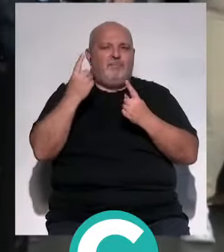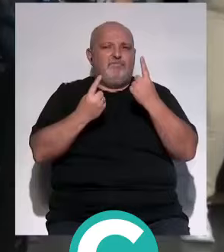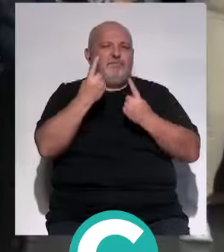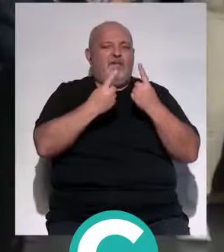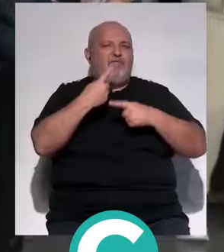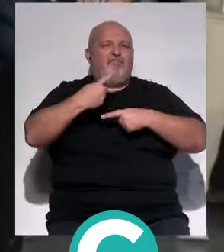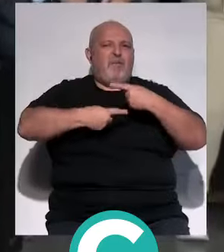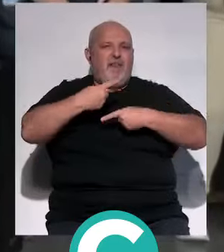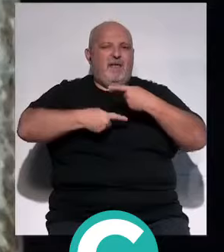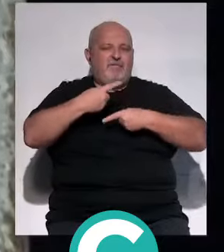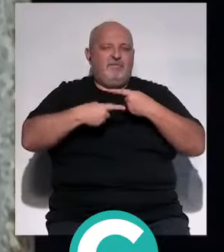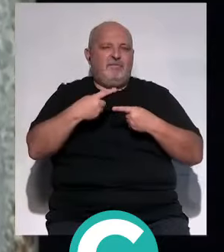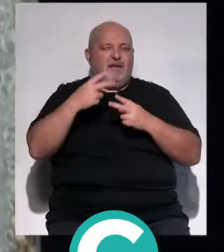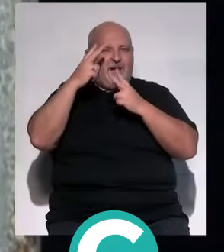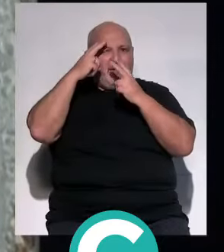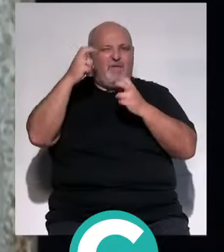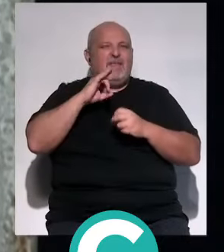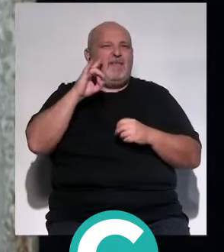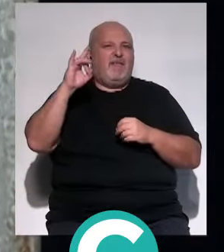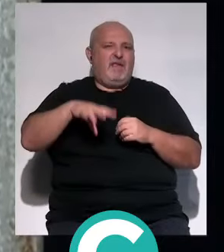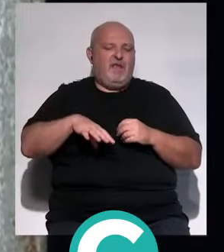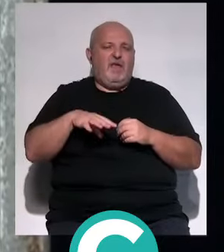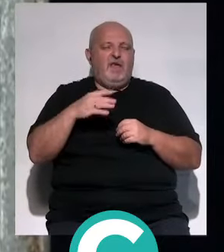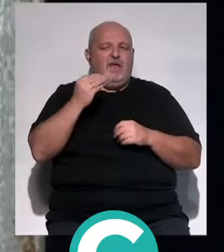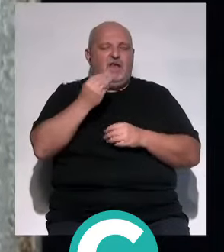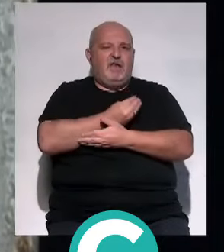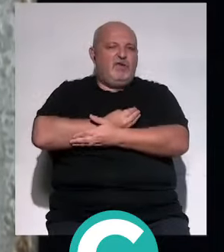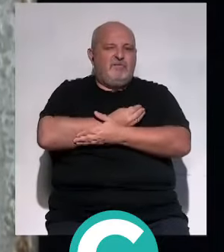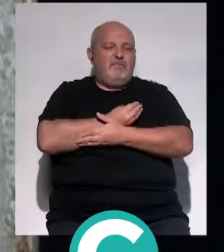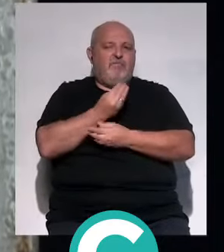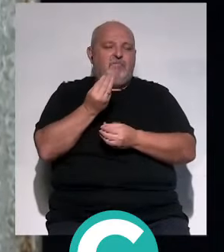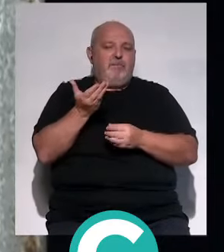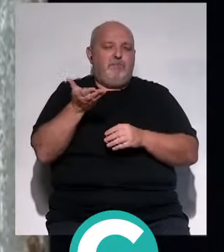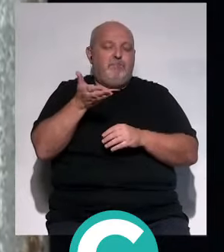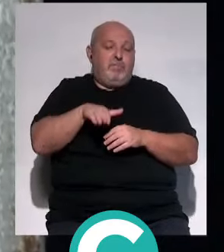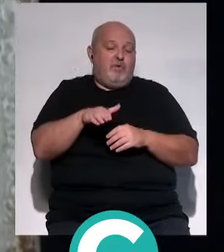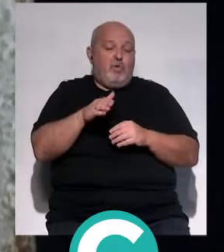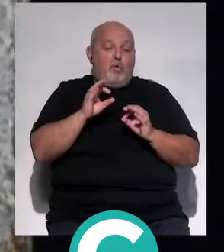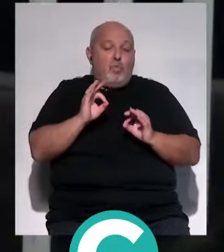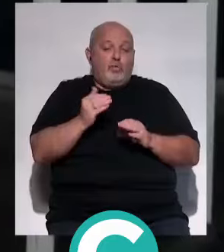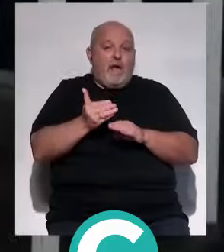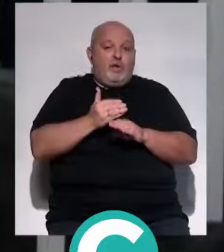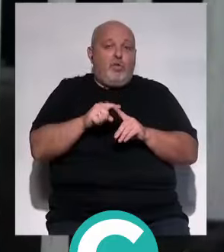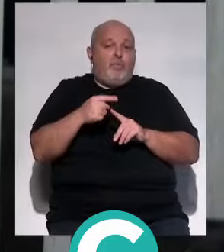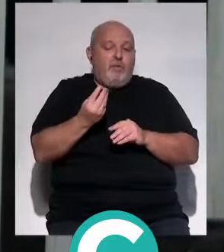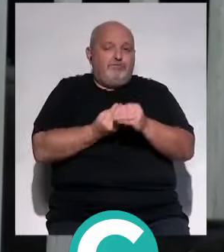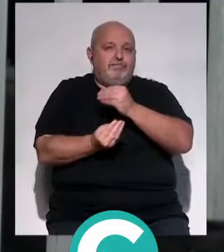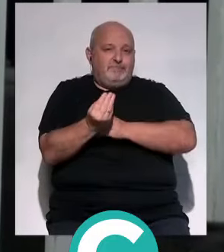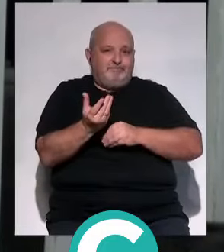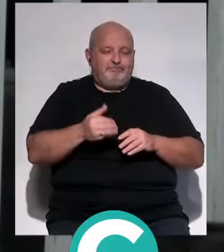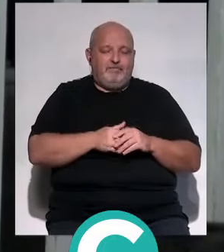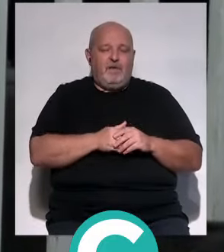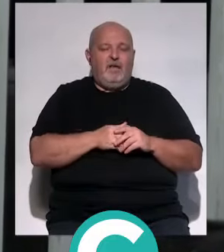familias afectadas y en recuerdo a los niños y niñas que perdieron la vida antes, durante o justo después del alumbramiento.